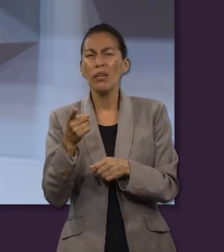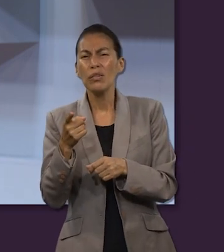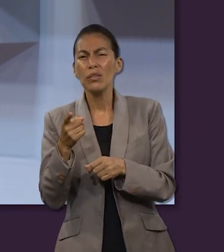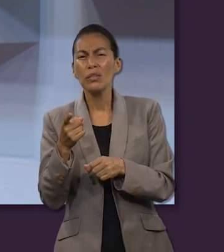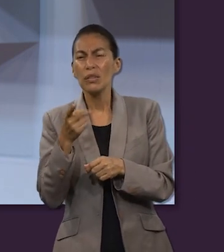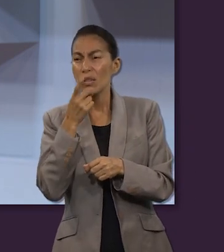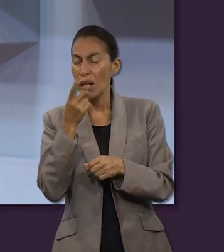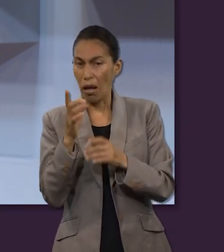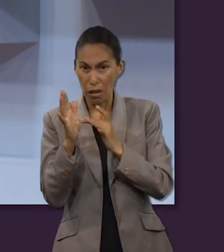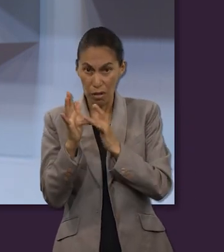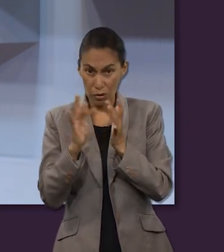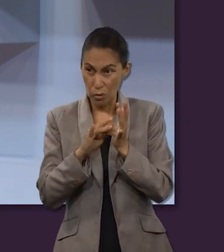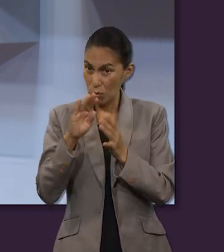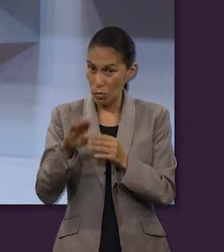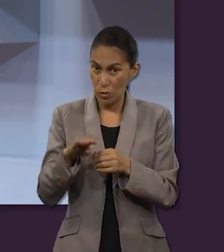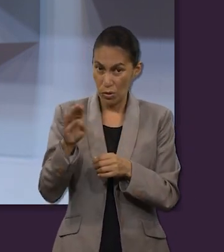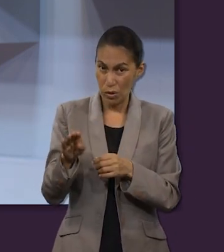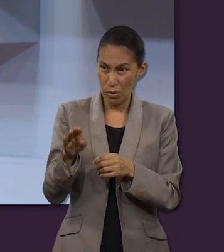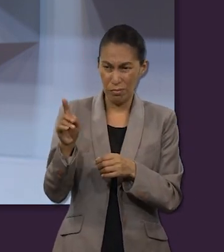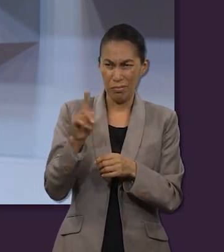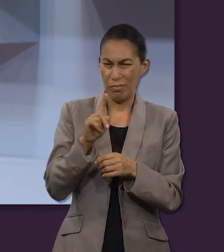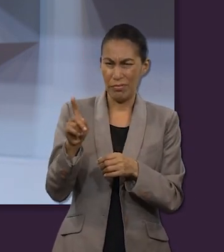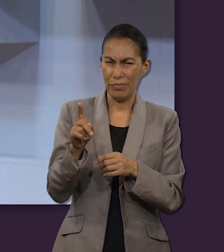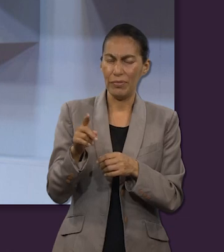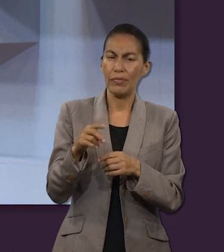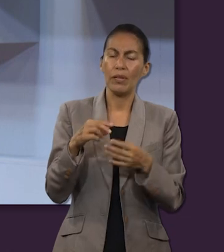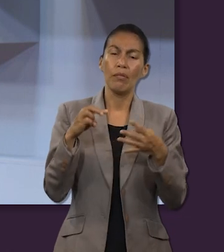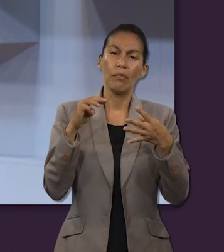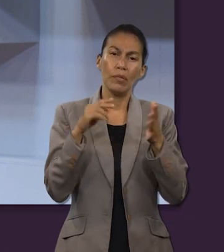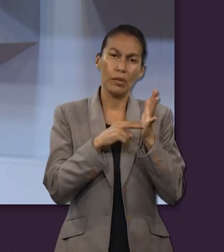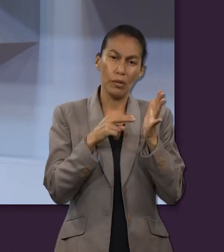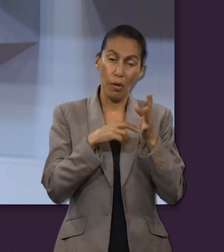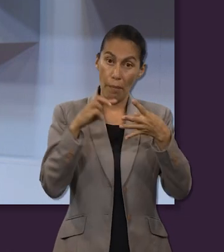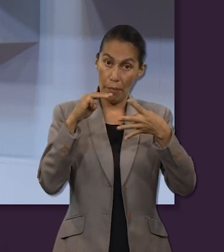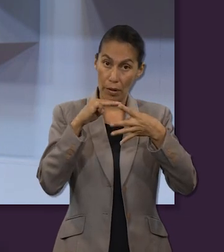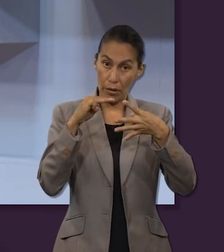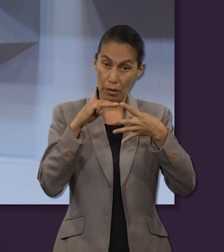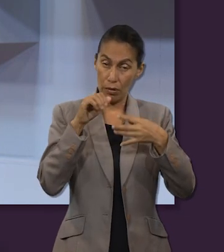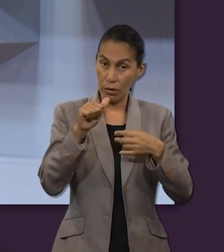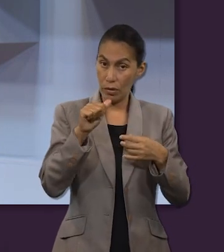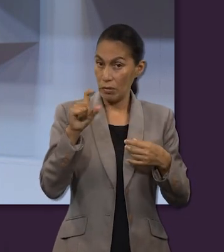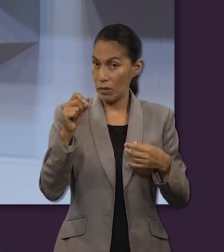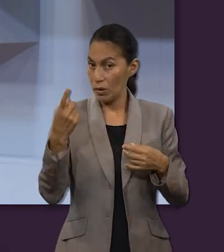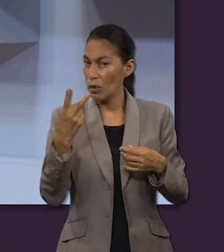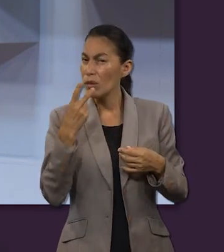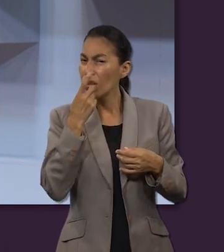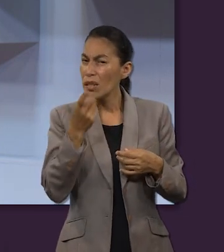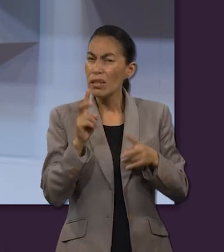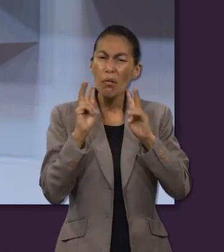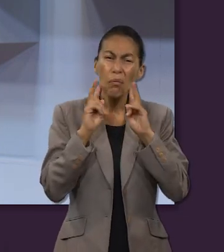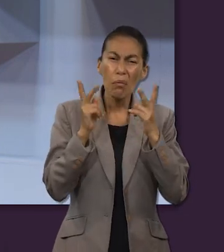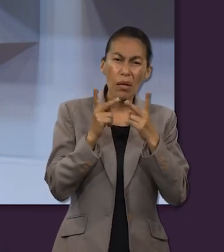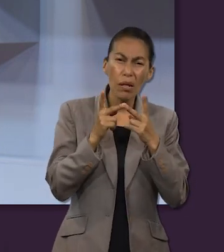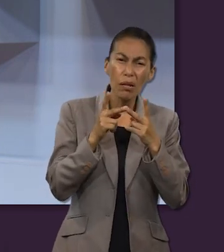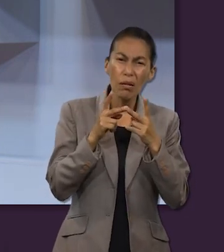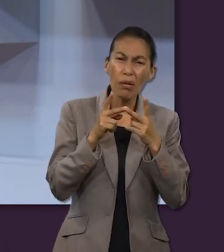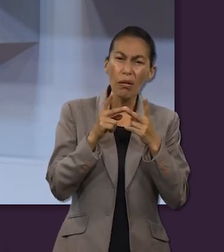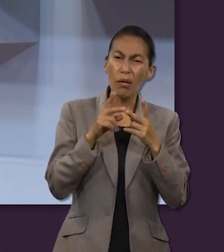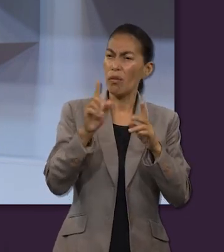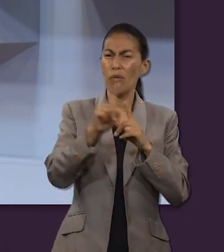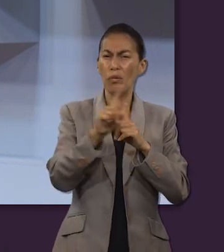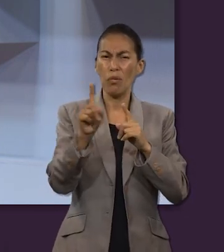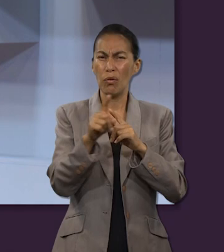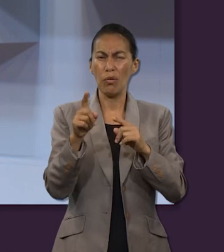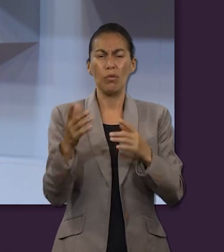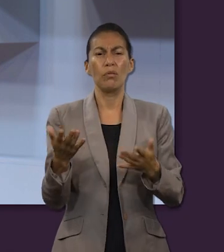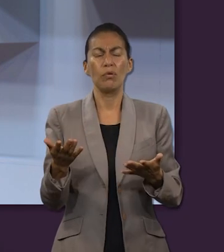morir. Si en el siguiente versículo de lo que leíste, Mateo 16 con 22, vemos la reacción de Pedro que fue no,